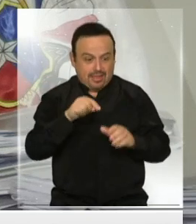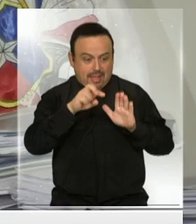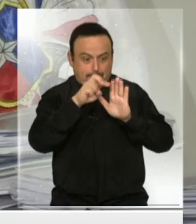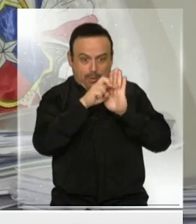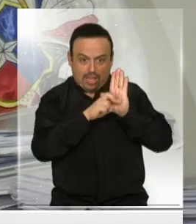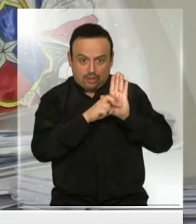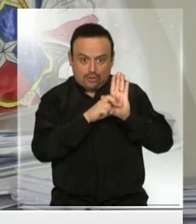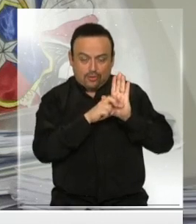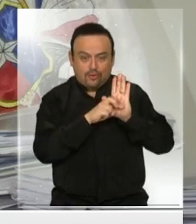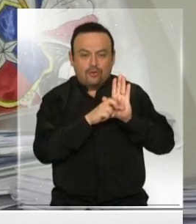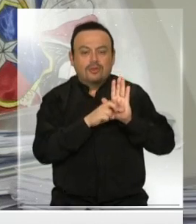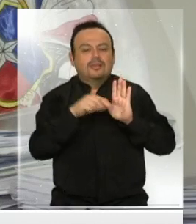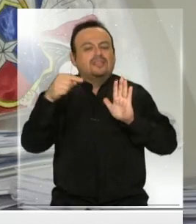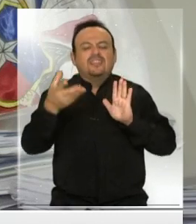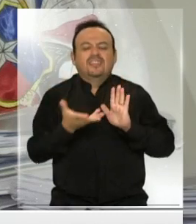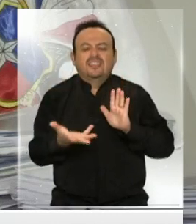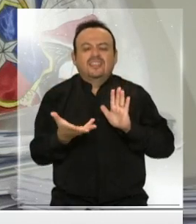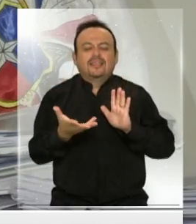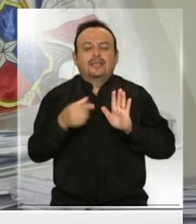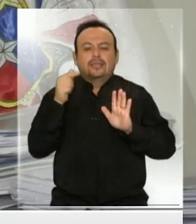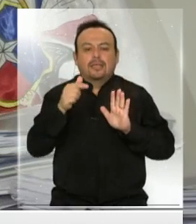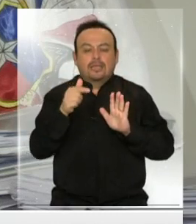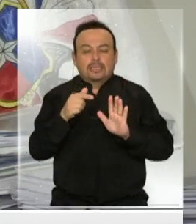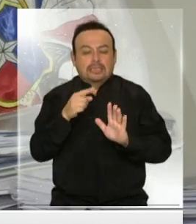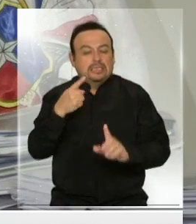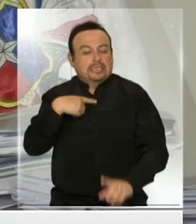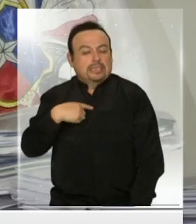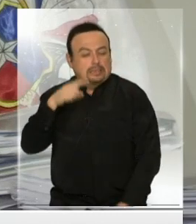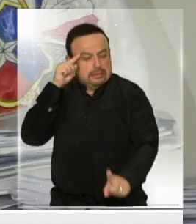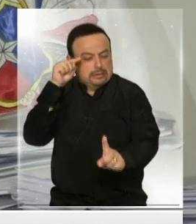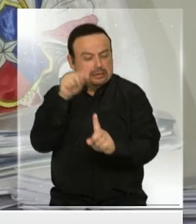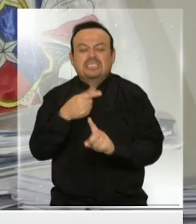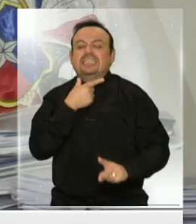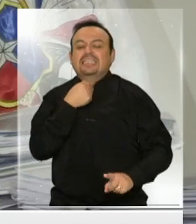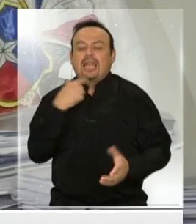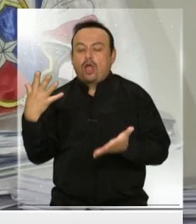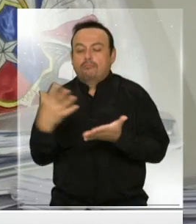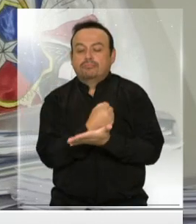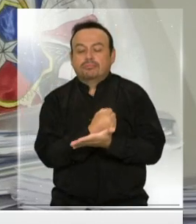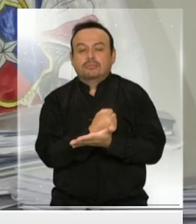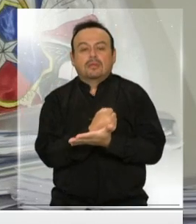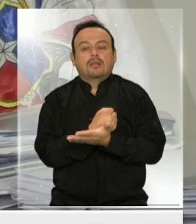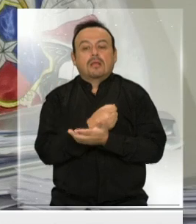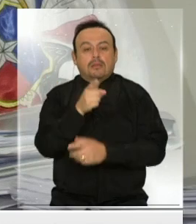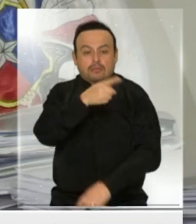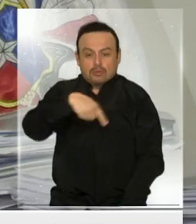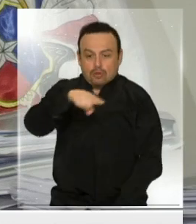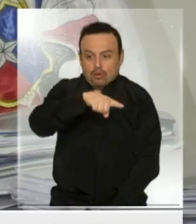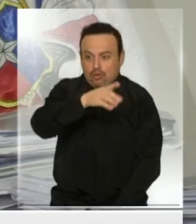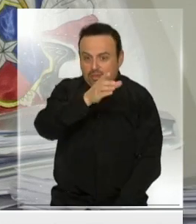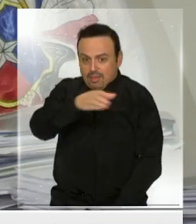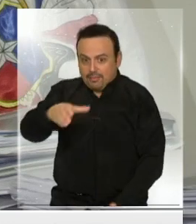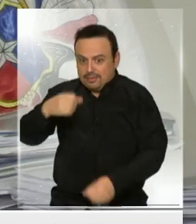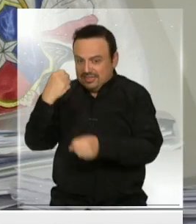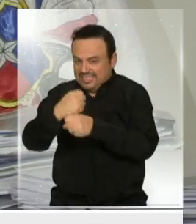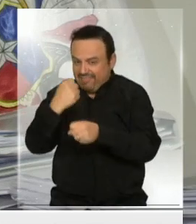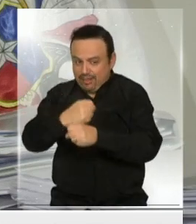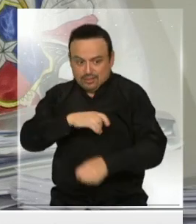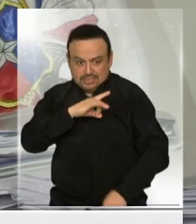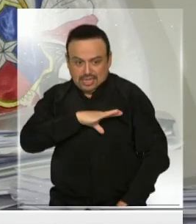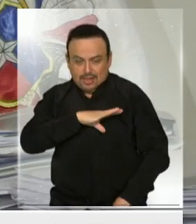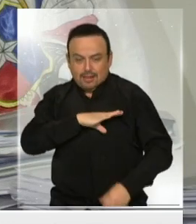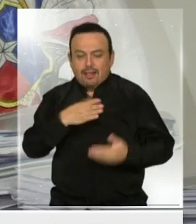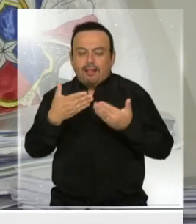lo que busca es darle más oportunidades y más libertad a los trabajadores chilenos. Y va a ser muy útil